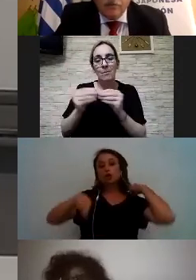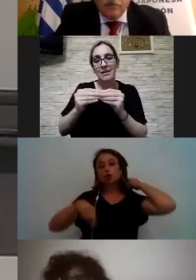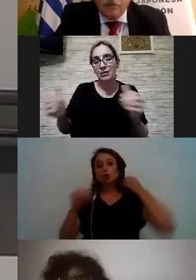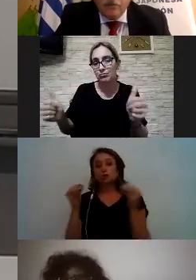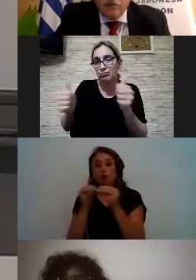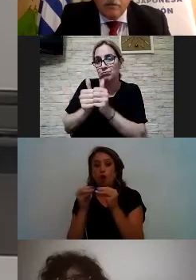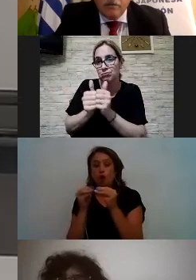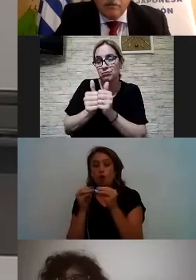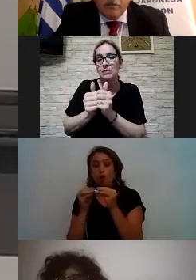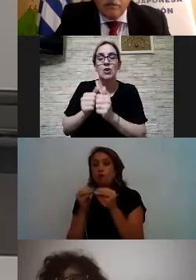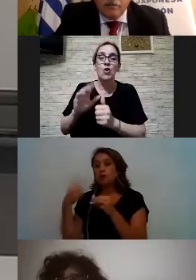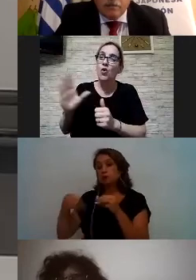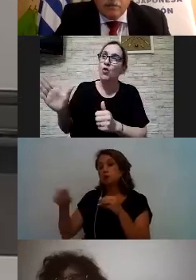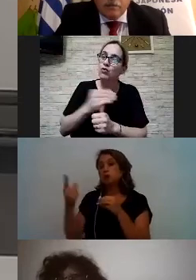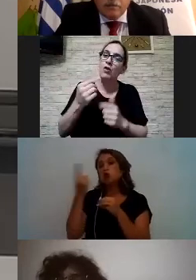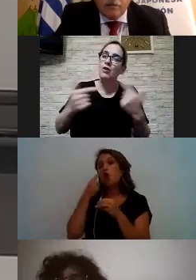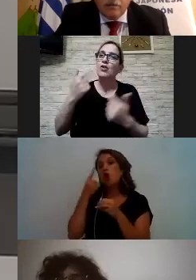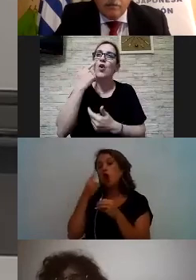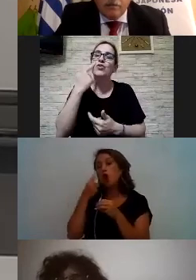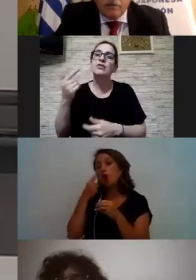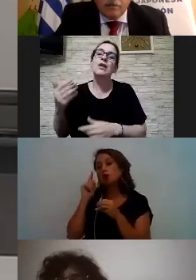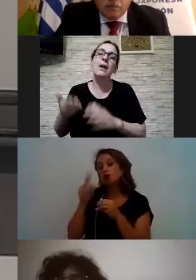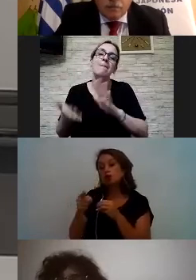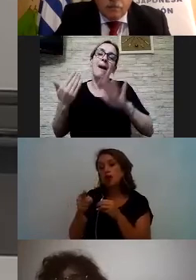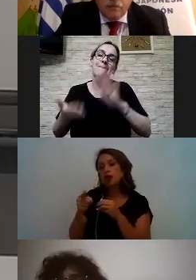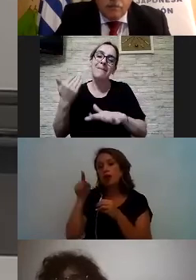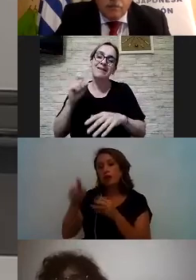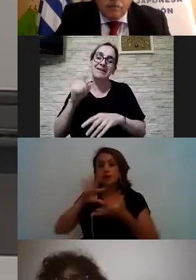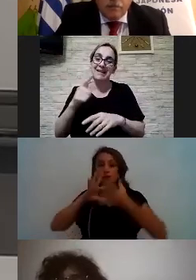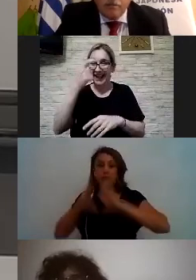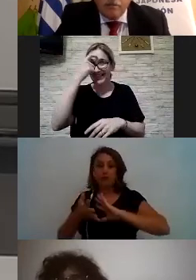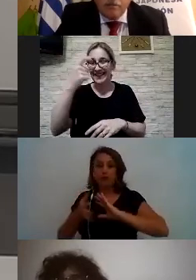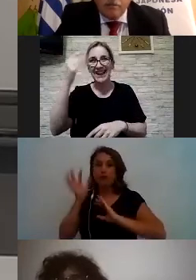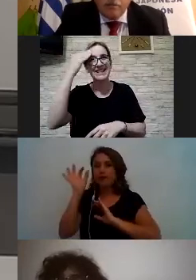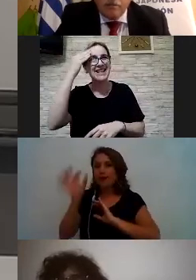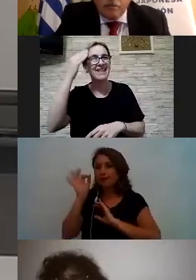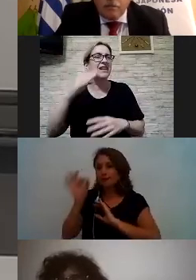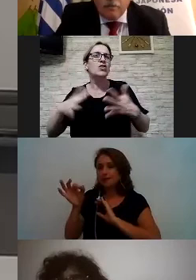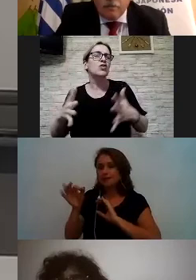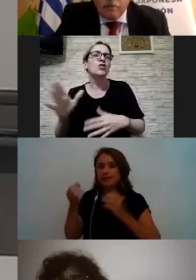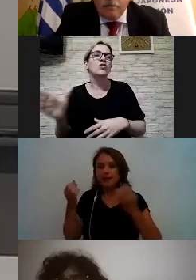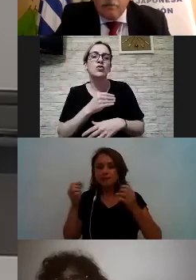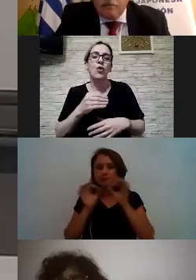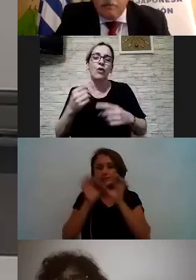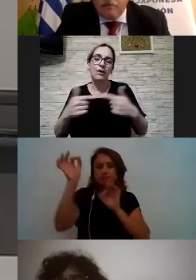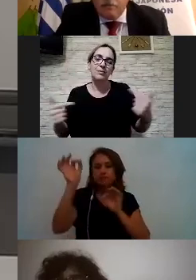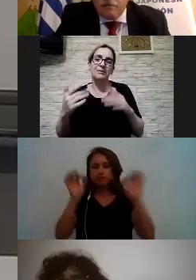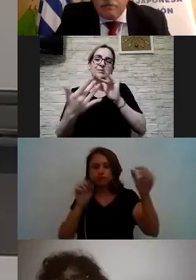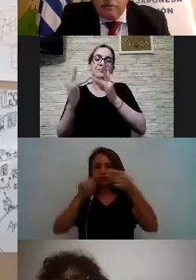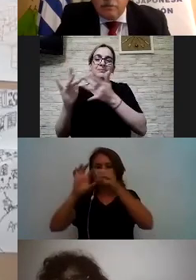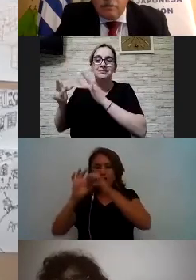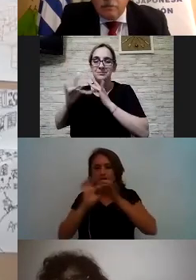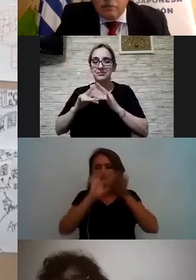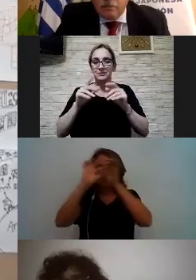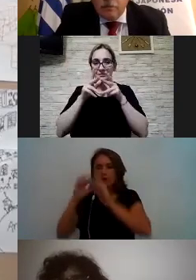con todo esto ir conociéndonos y particularmente con esta técnica saber todos los lazos todos los vínculos como decía Esteban